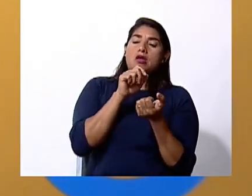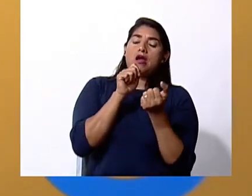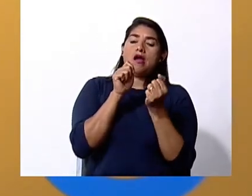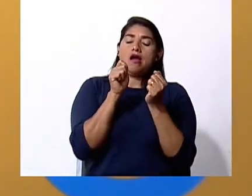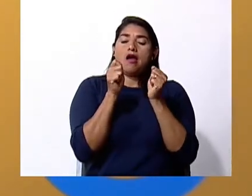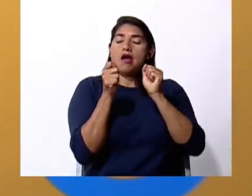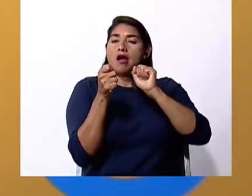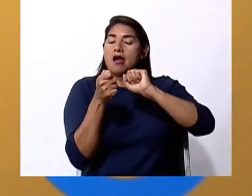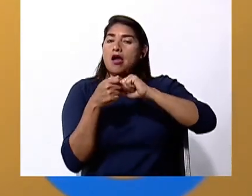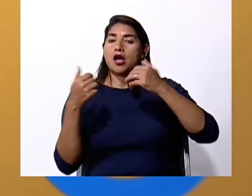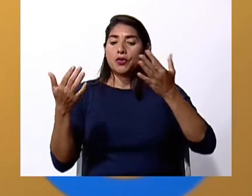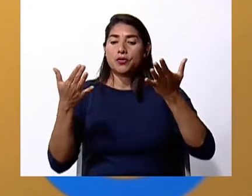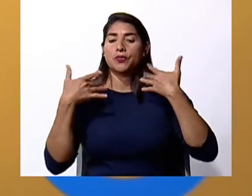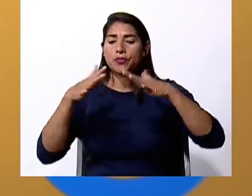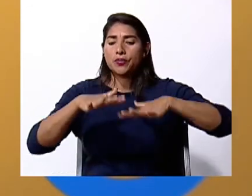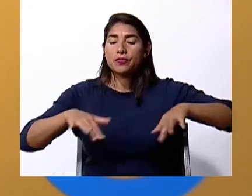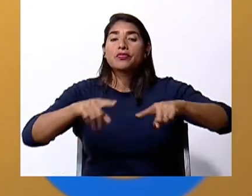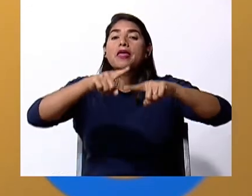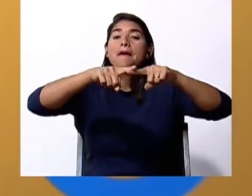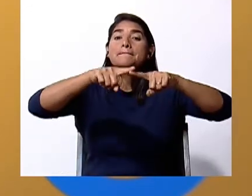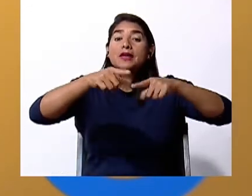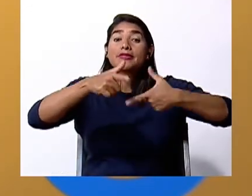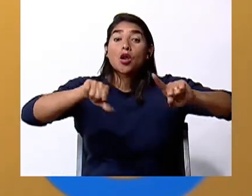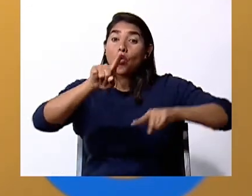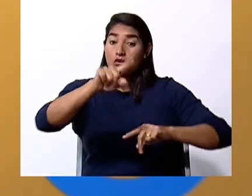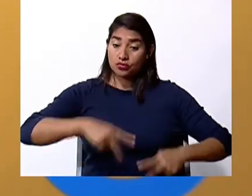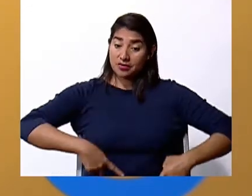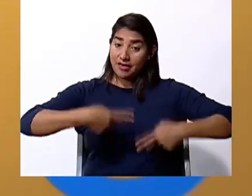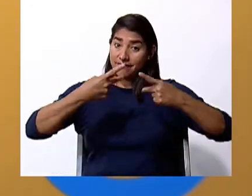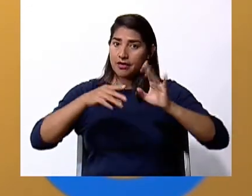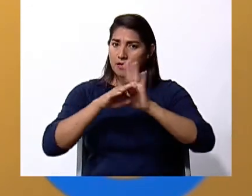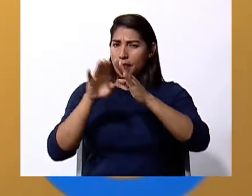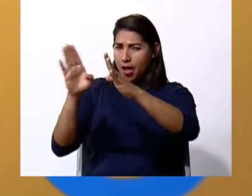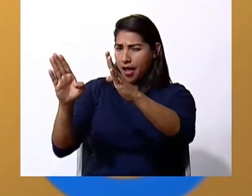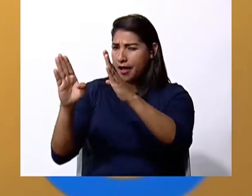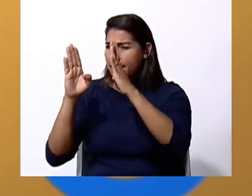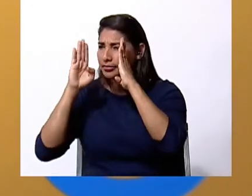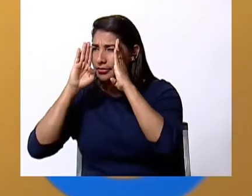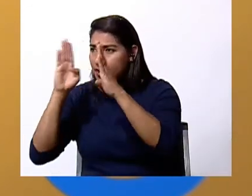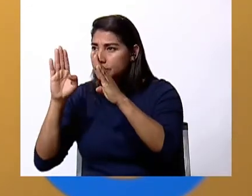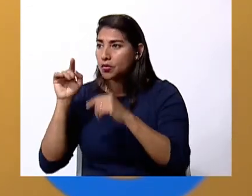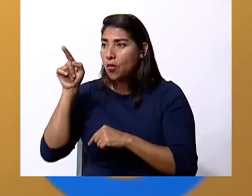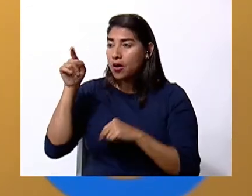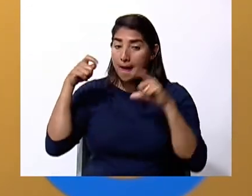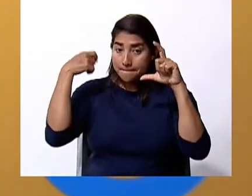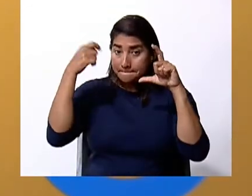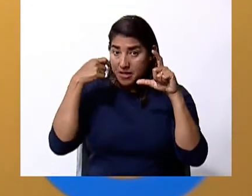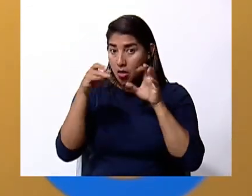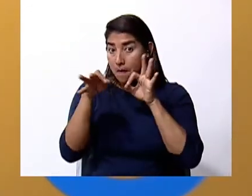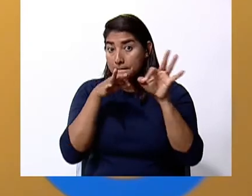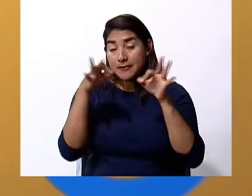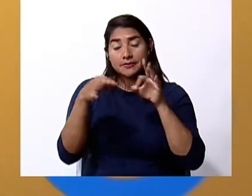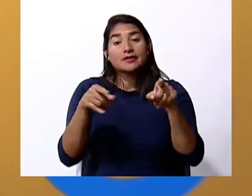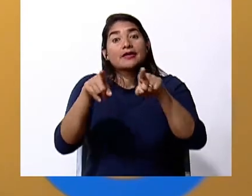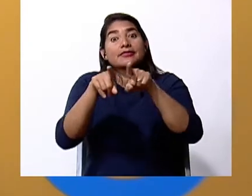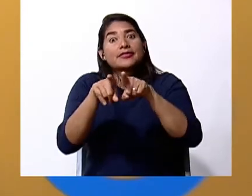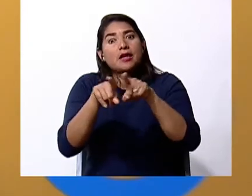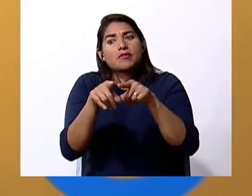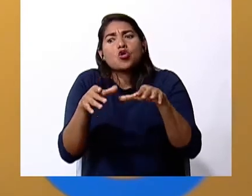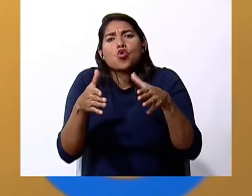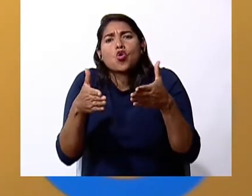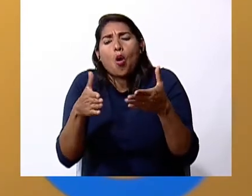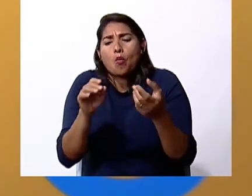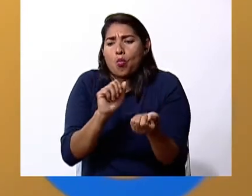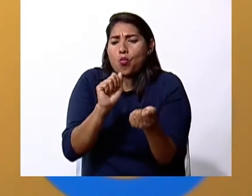tienen que ver con la zona donde vives. Quiero que le prestes atención a este video porque vamos a ver también estos